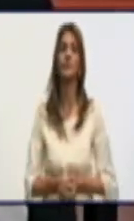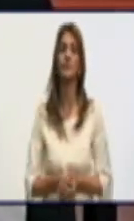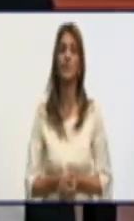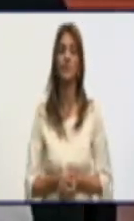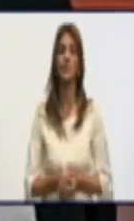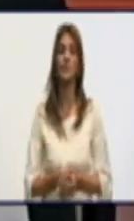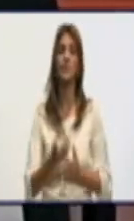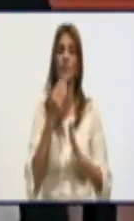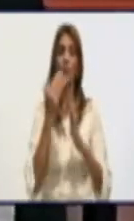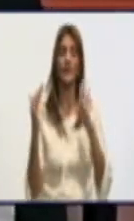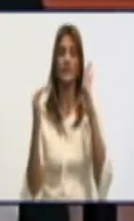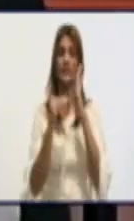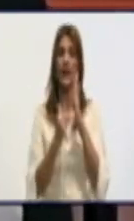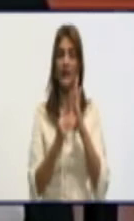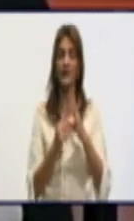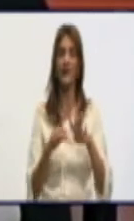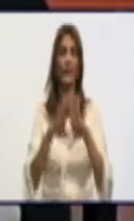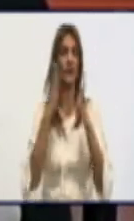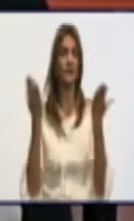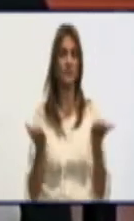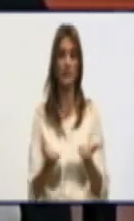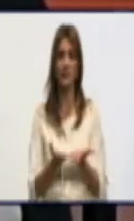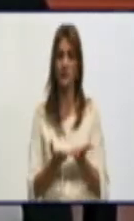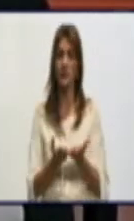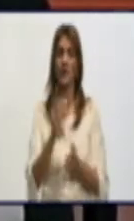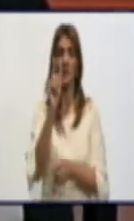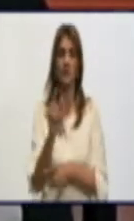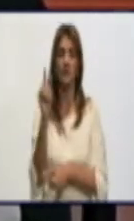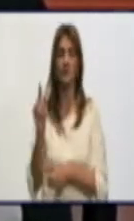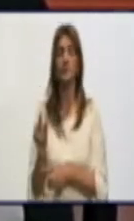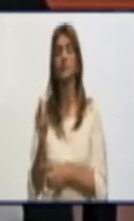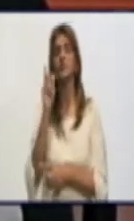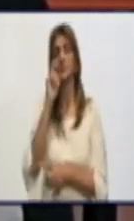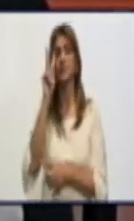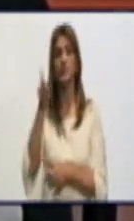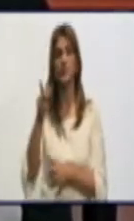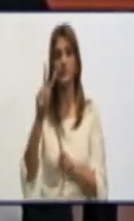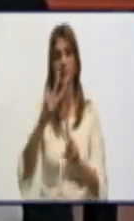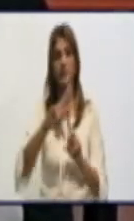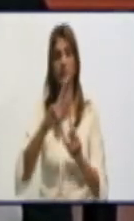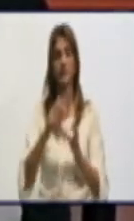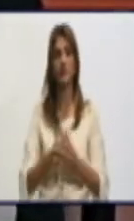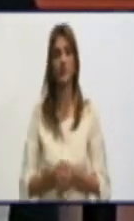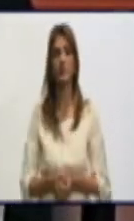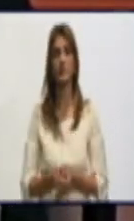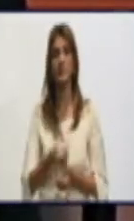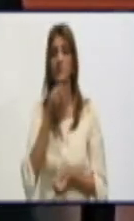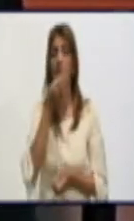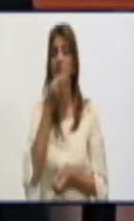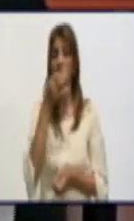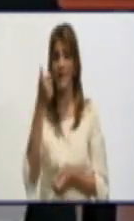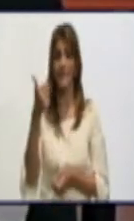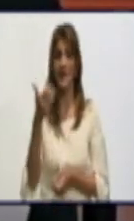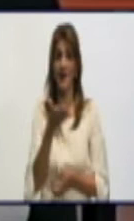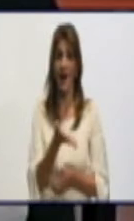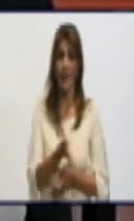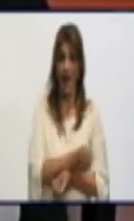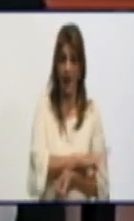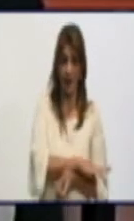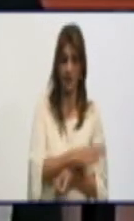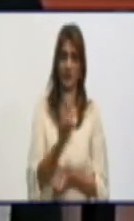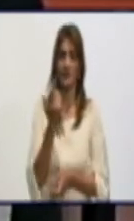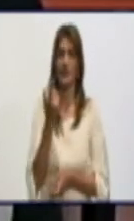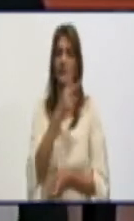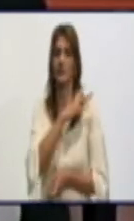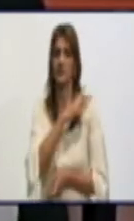tardes, Yunel, para usted, para los invitados y en especial para todo nuestro pueblo de Granma. Como bien explicaba el compañero Roger, gobernador terminal en